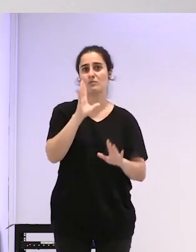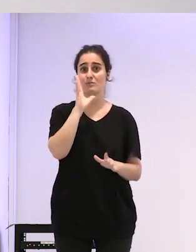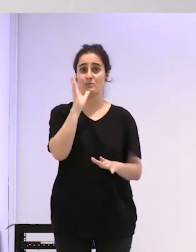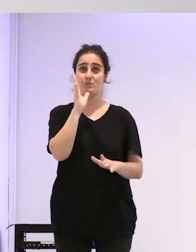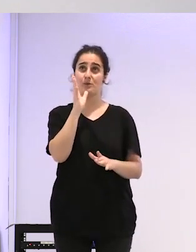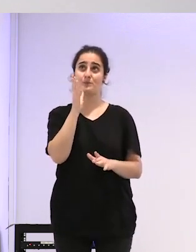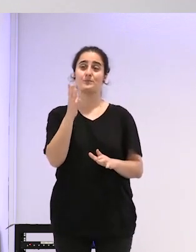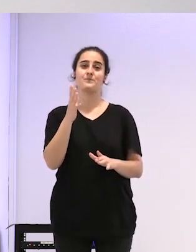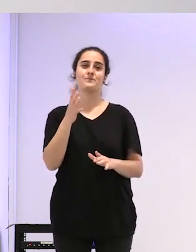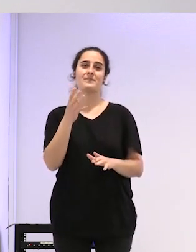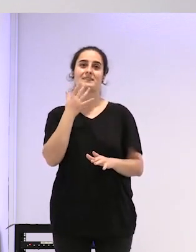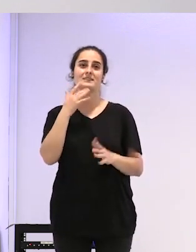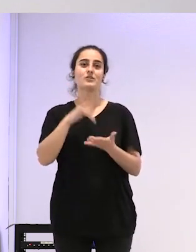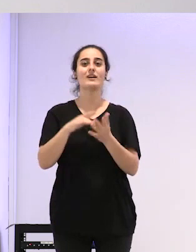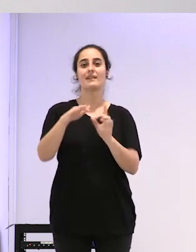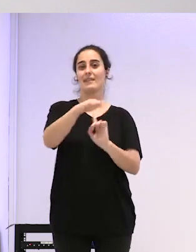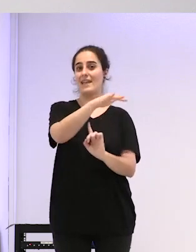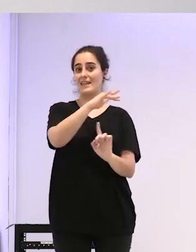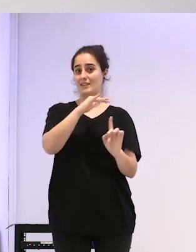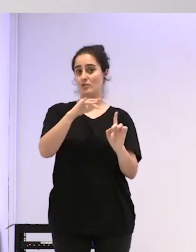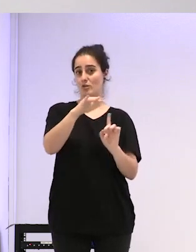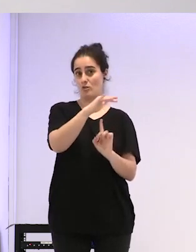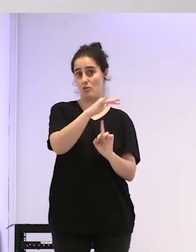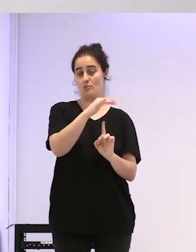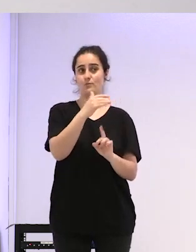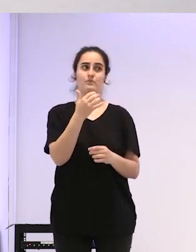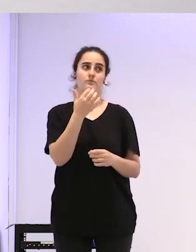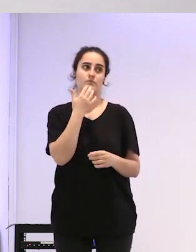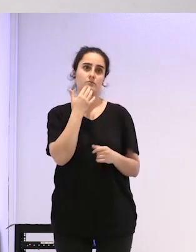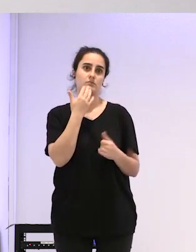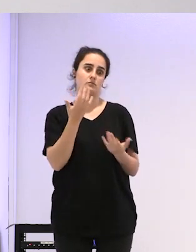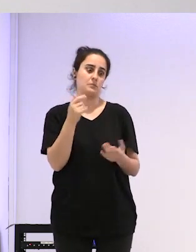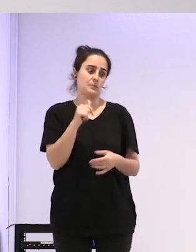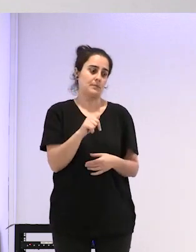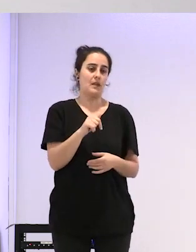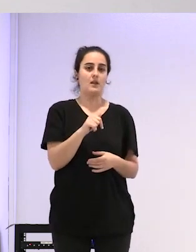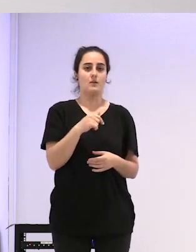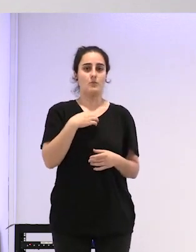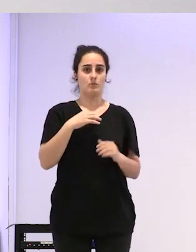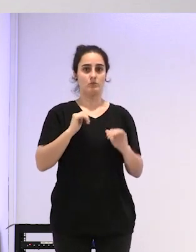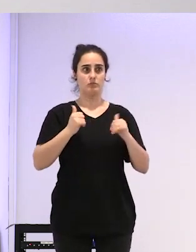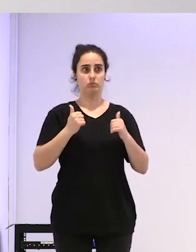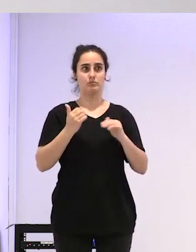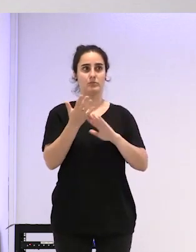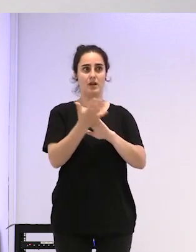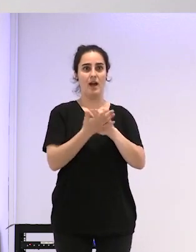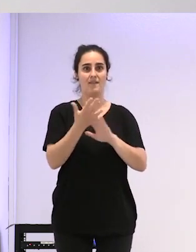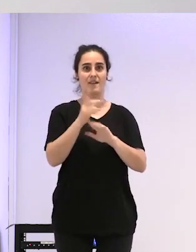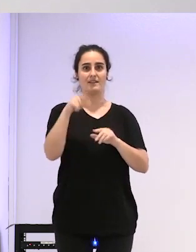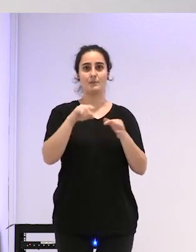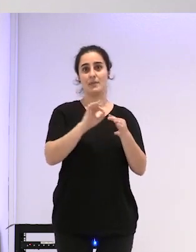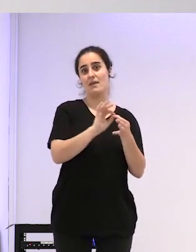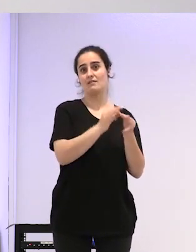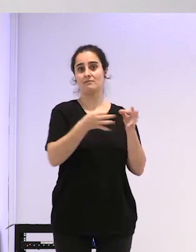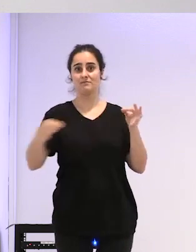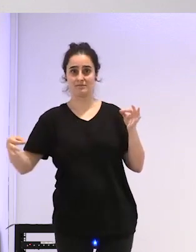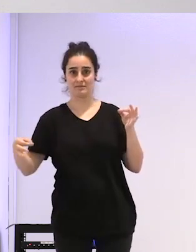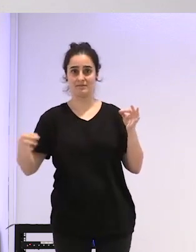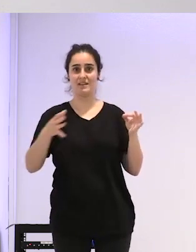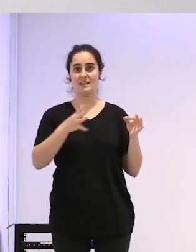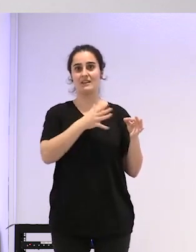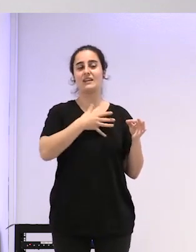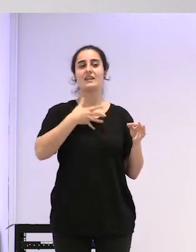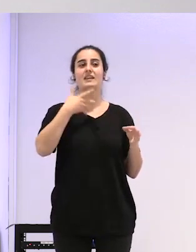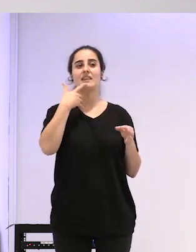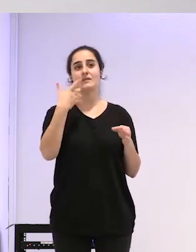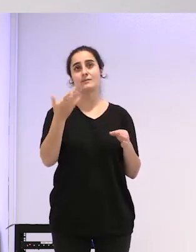mismo estar en un entorno y aquí empezaríamos a hablar también de interseccionalidades ¿no? no es lo mismo